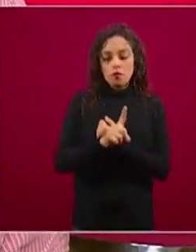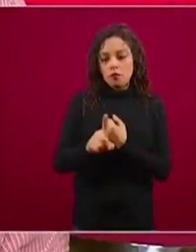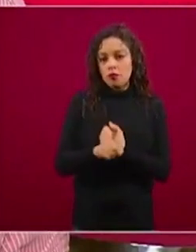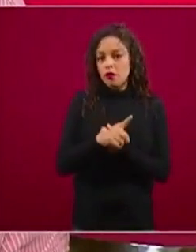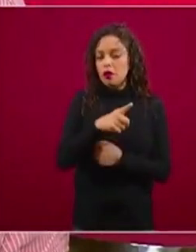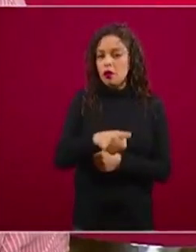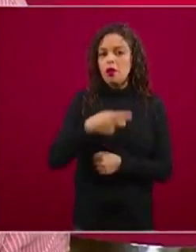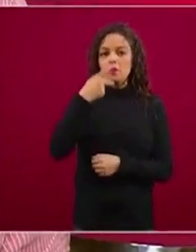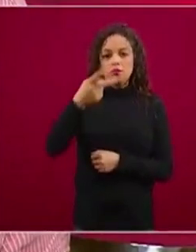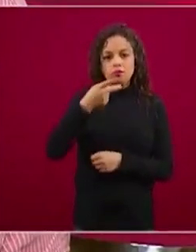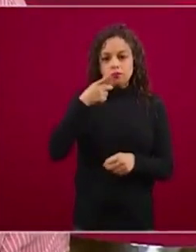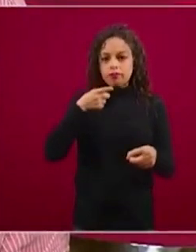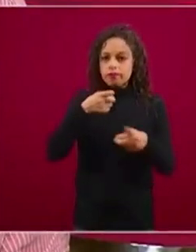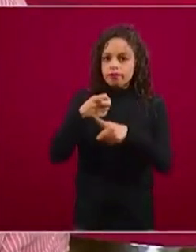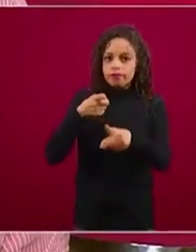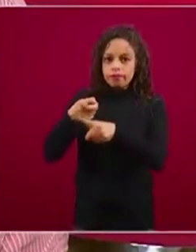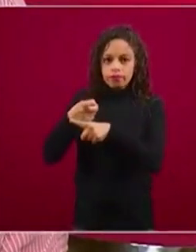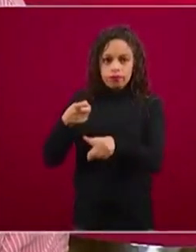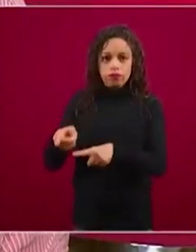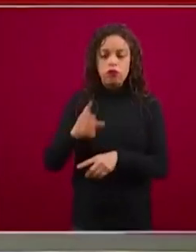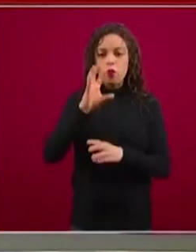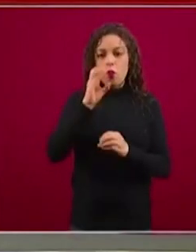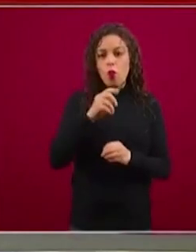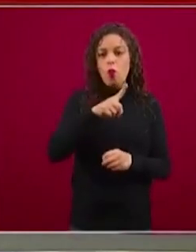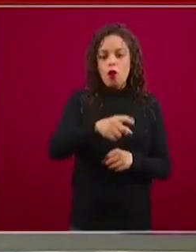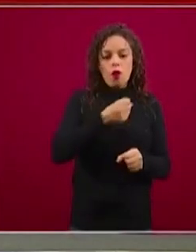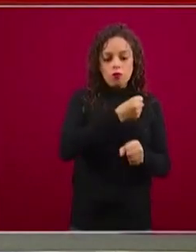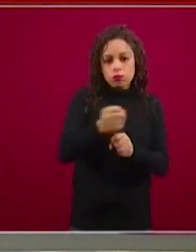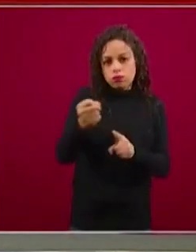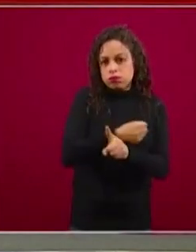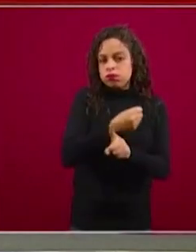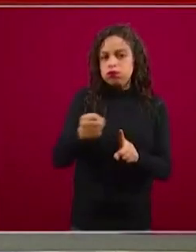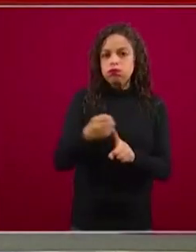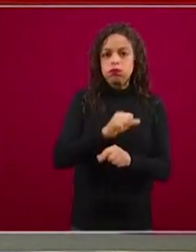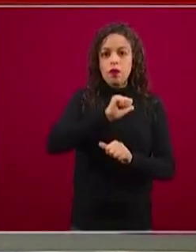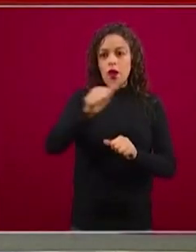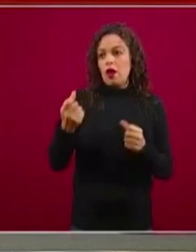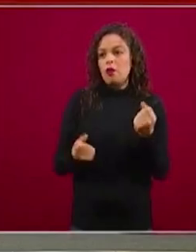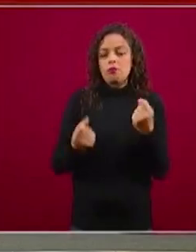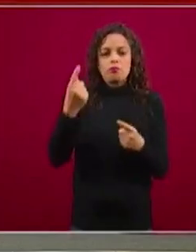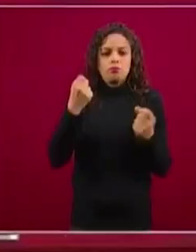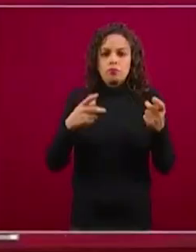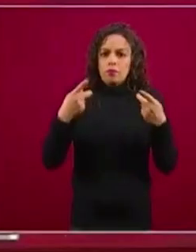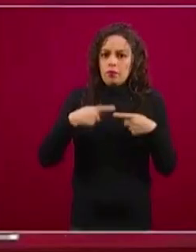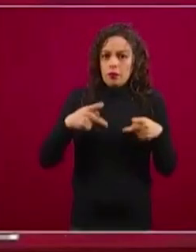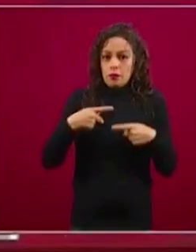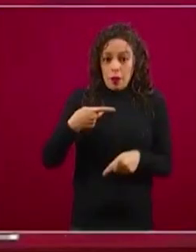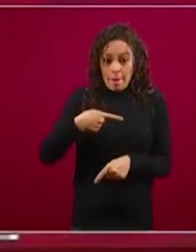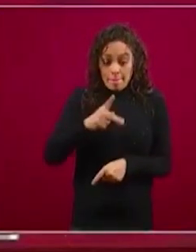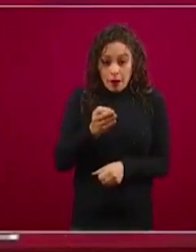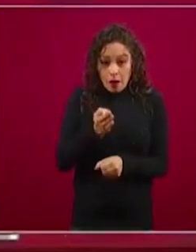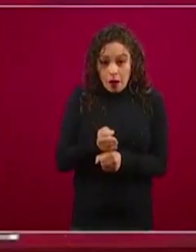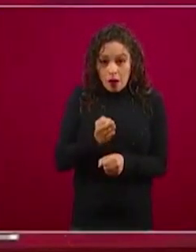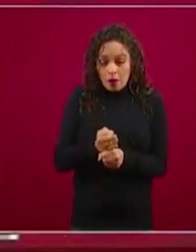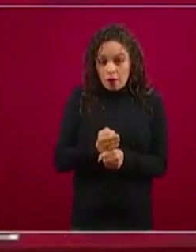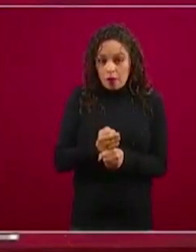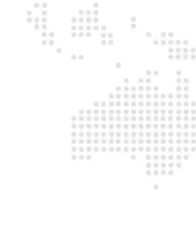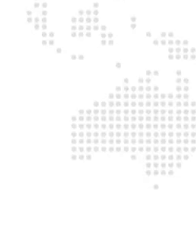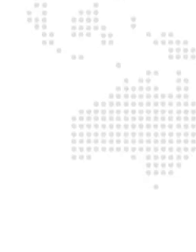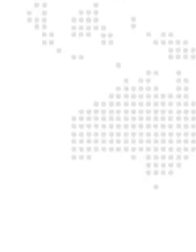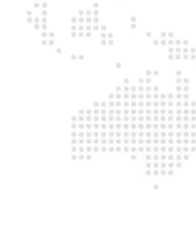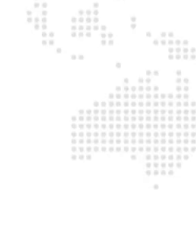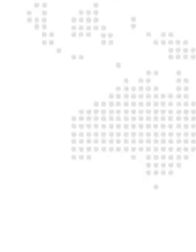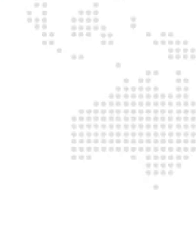cualquier acto de discriminación que ocurra en contra de cualquier persona, pero en este caso en contra de las y los trabajadores de la salud.